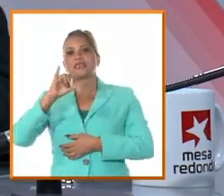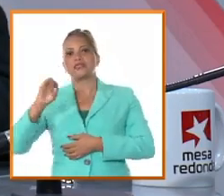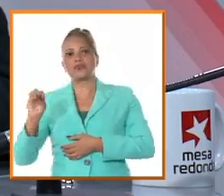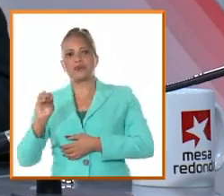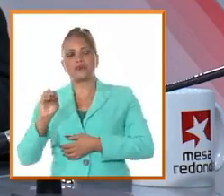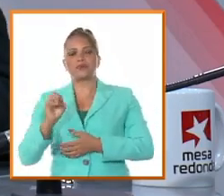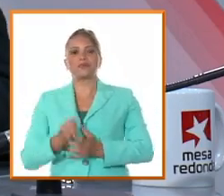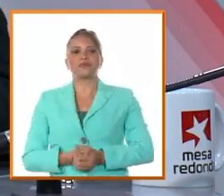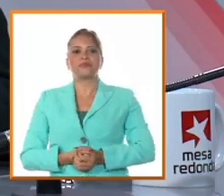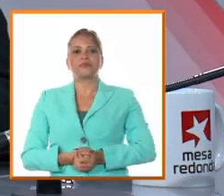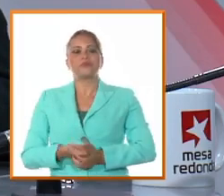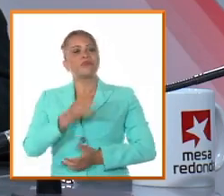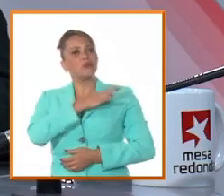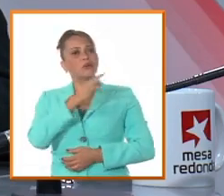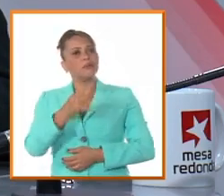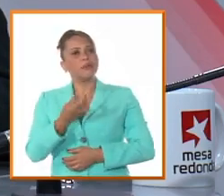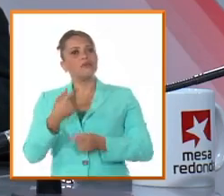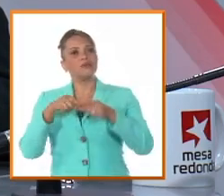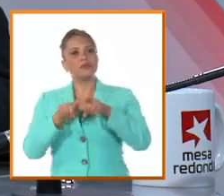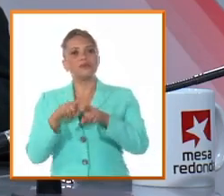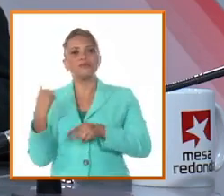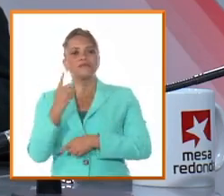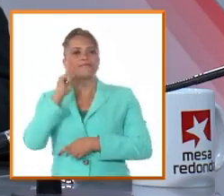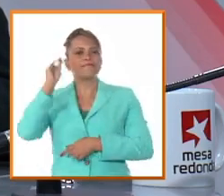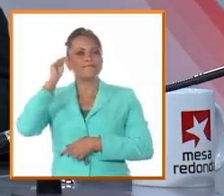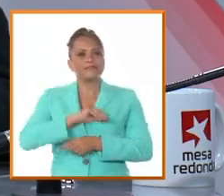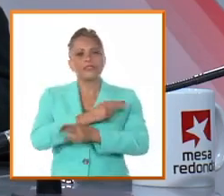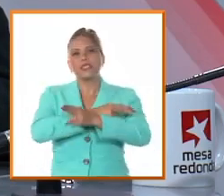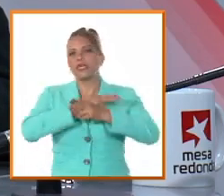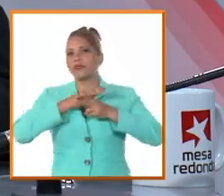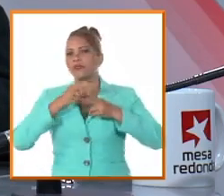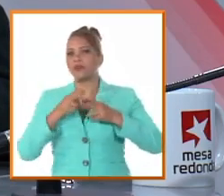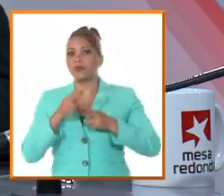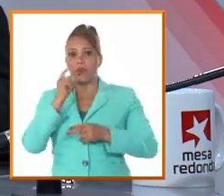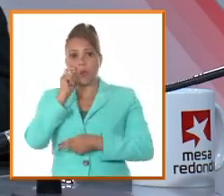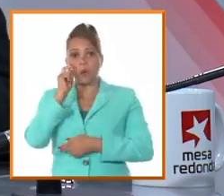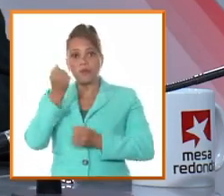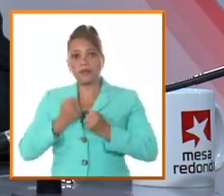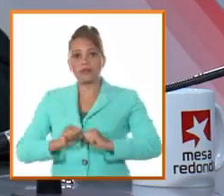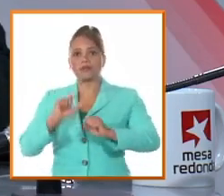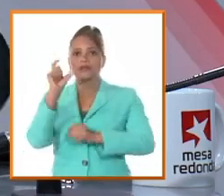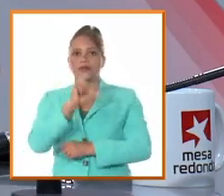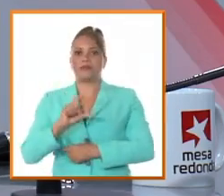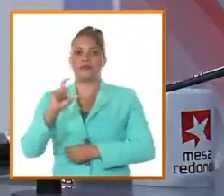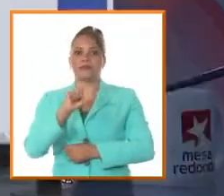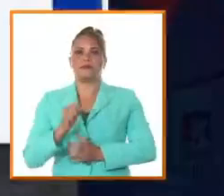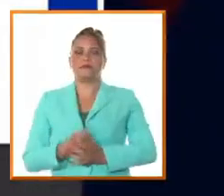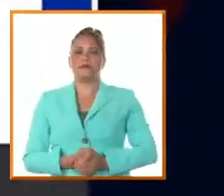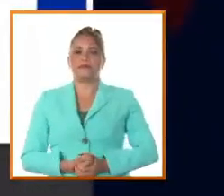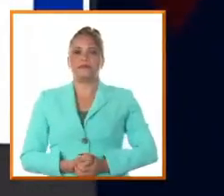invito a que nos acompañe a seguir conociendo de él, un hombre de Camagüey y de toda Cuba.